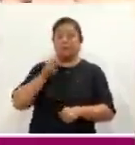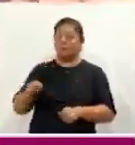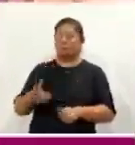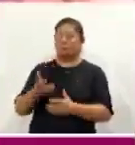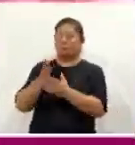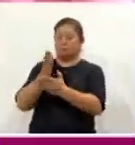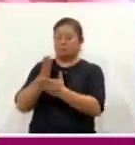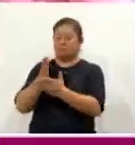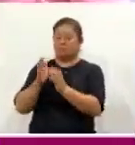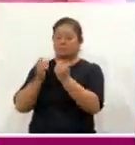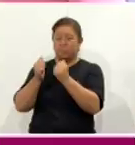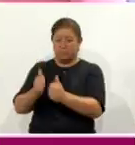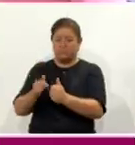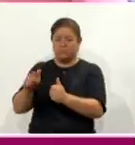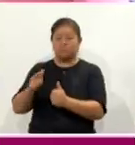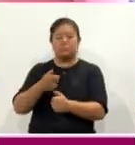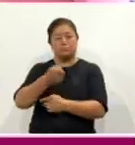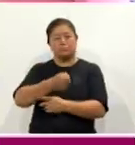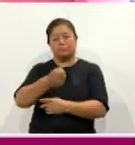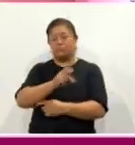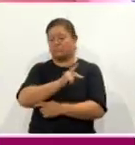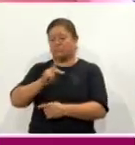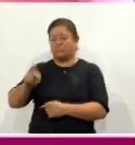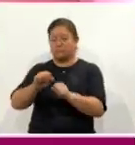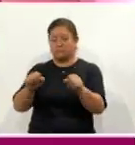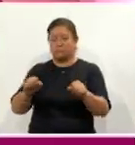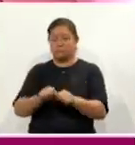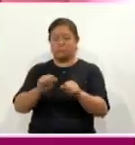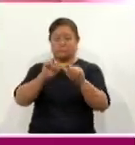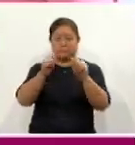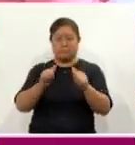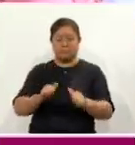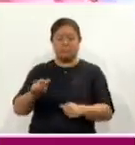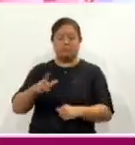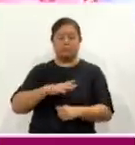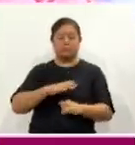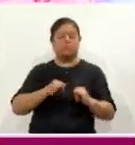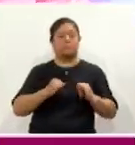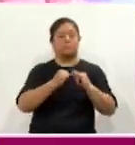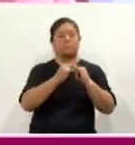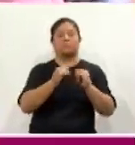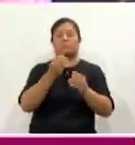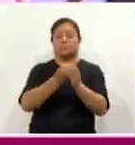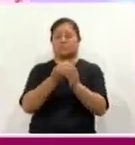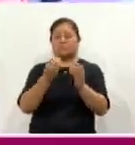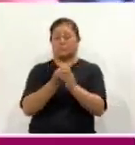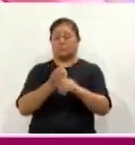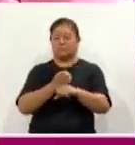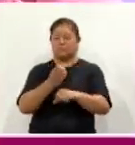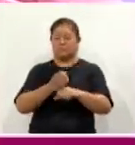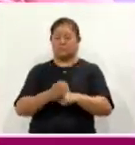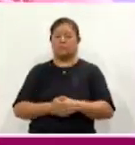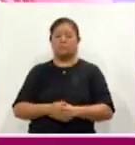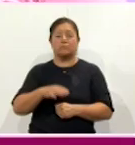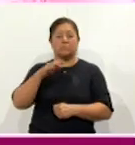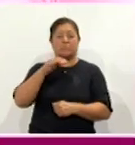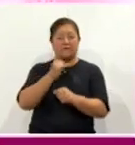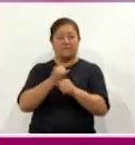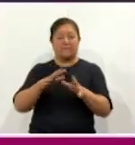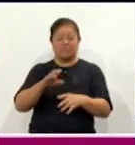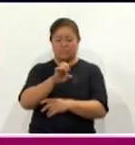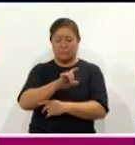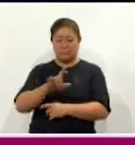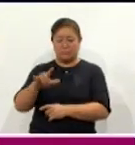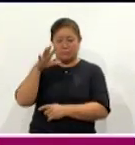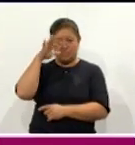personal de la Sala de Arte y del Instituto de Capacitación para el Trabajo del Estado. Con información de Edith López, Coracit Noticias.